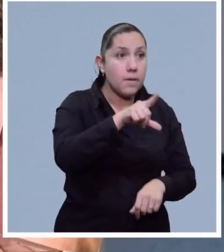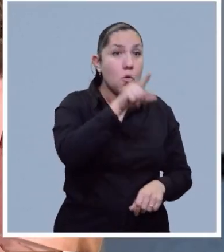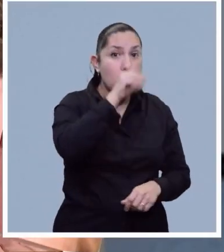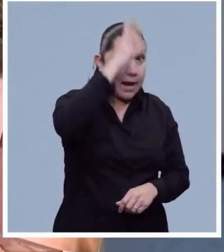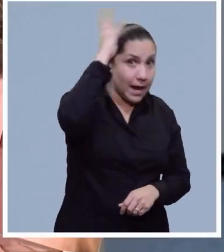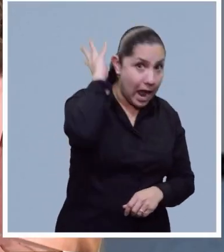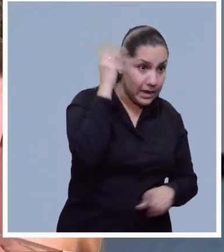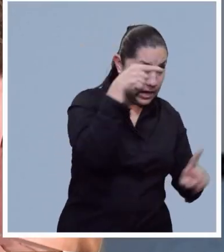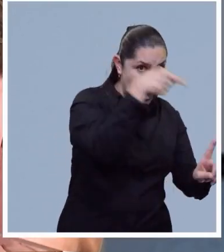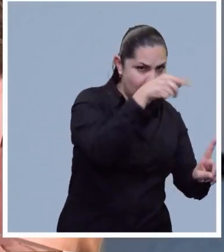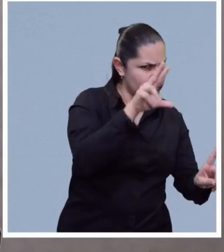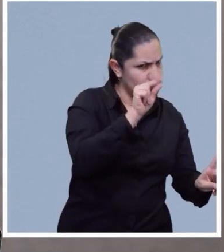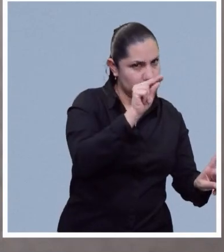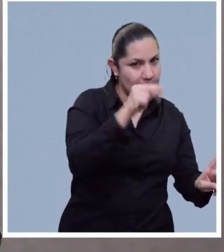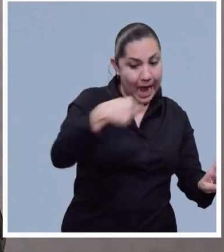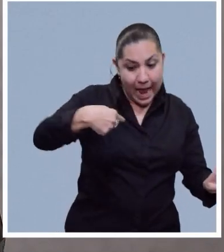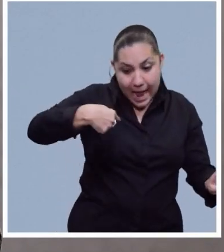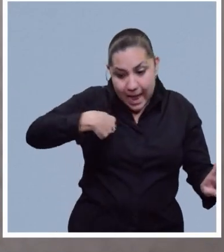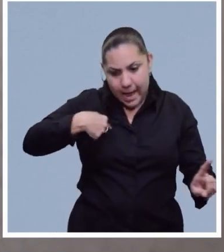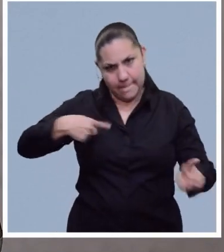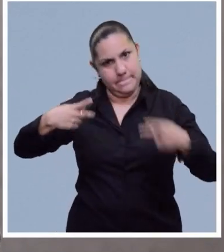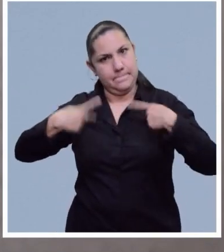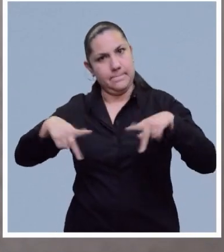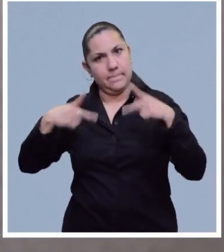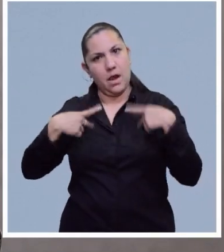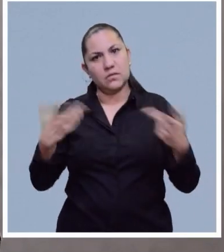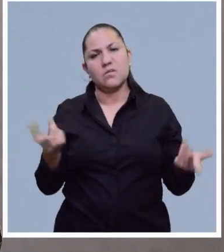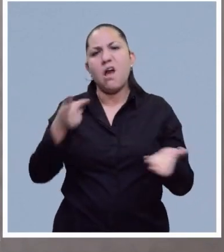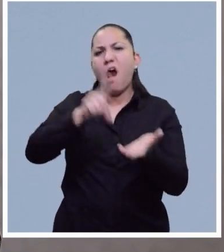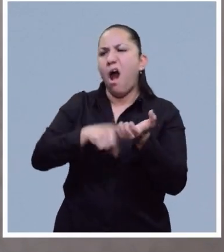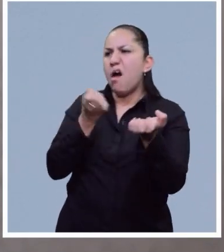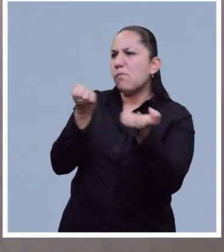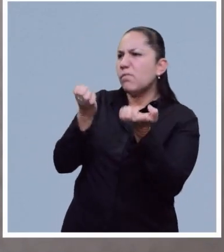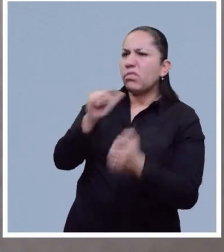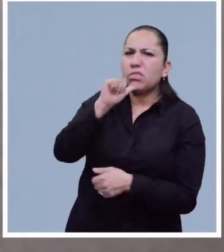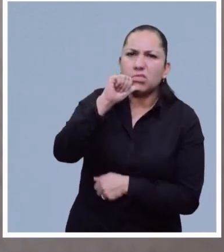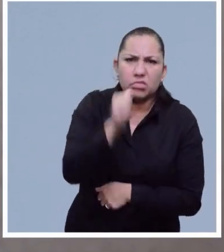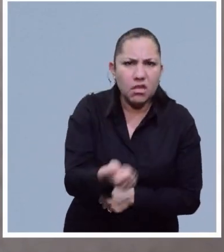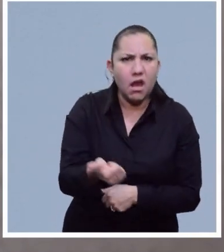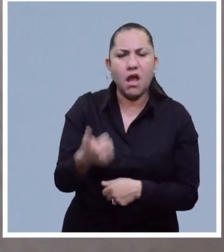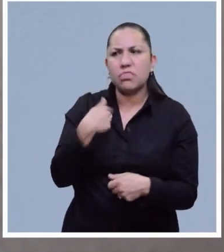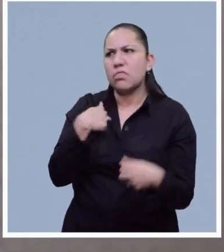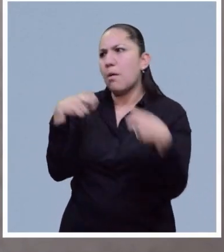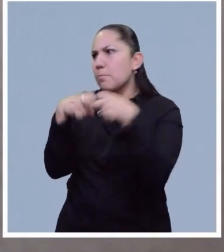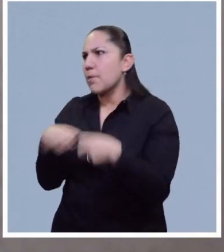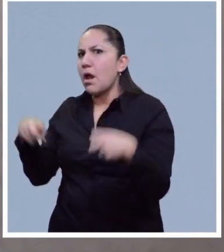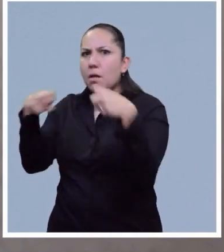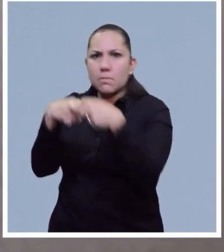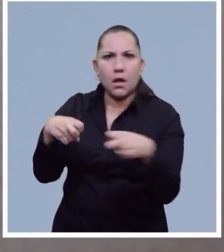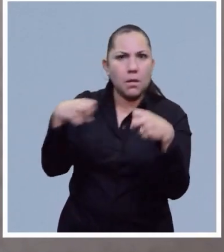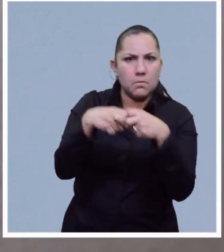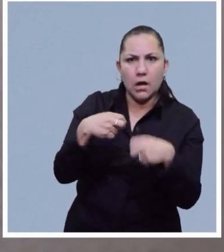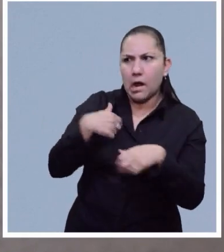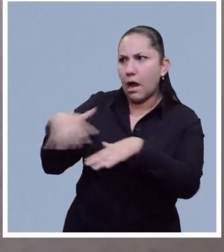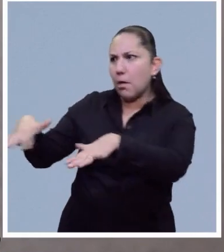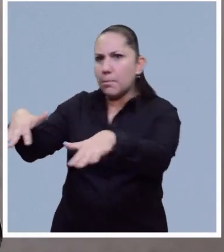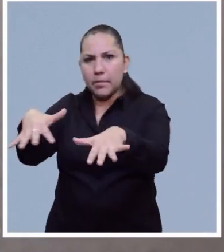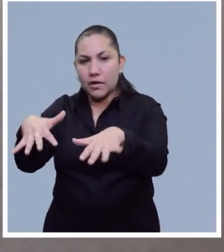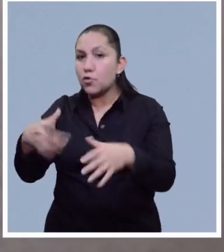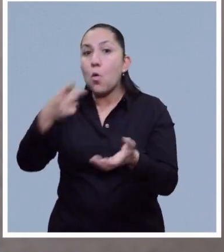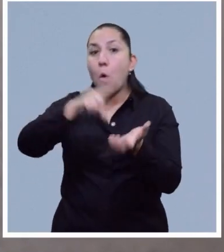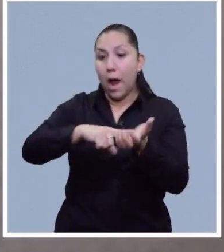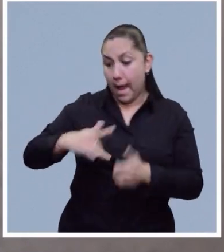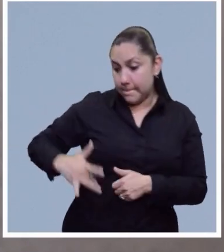vida sedentaria, fumar, no hacer ejercicio, estrés. Uno produce colesterol. El hígado produce colesterol.